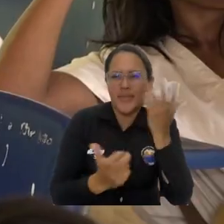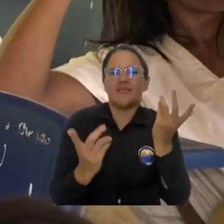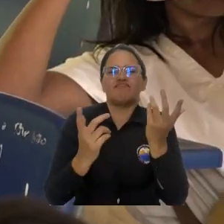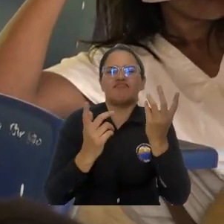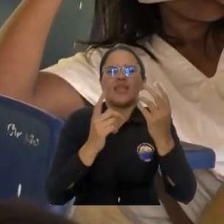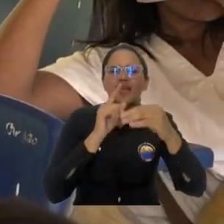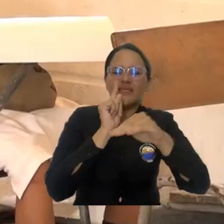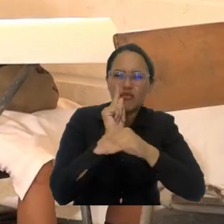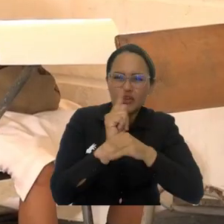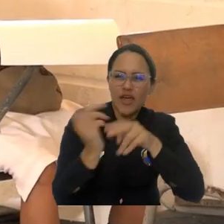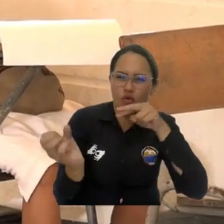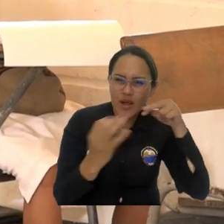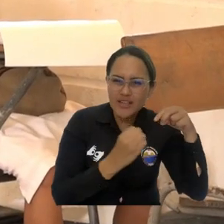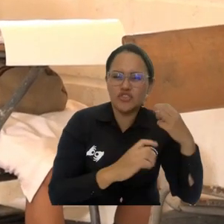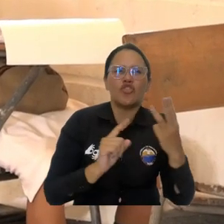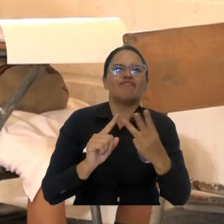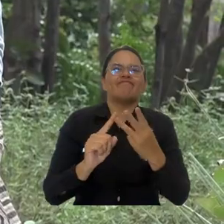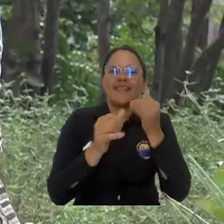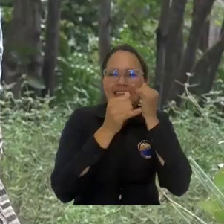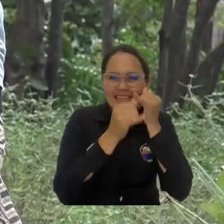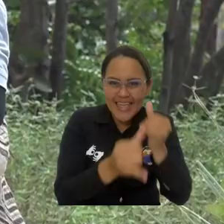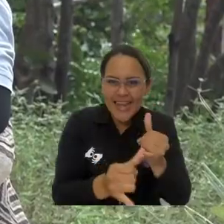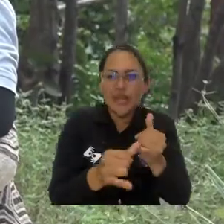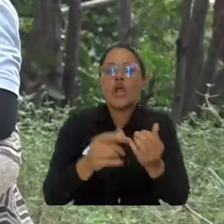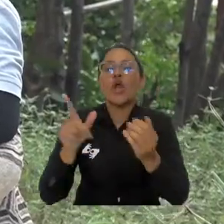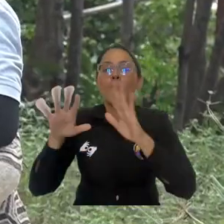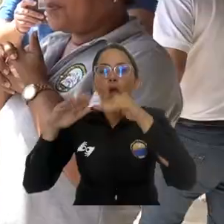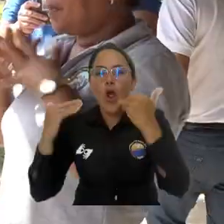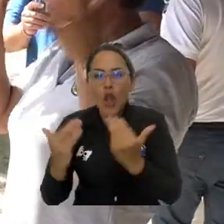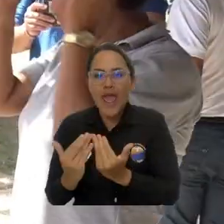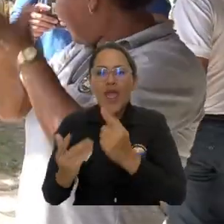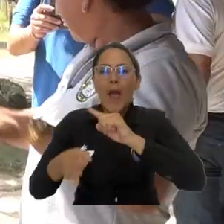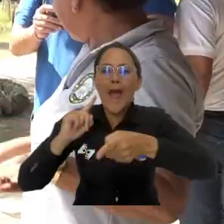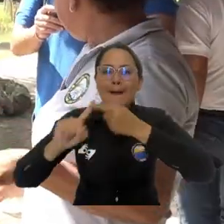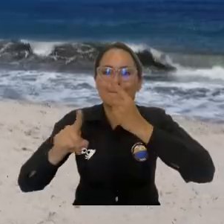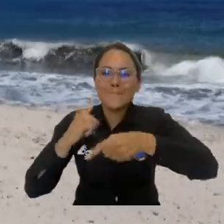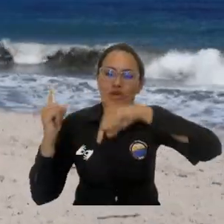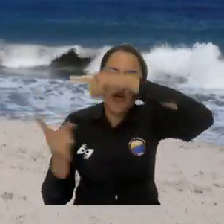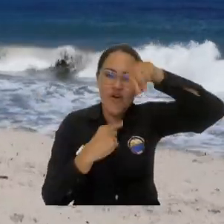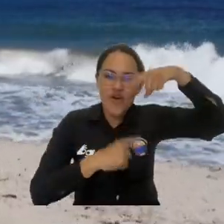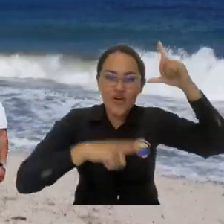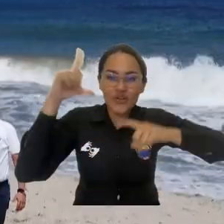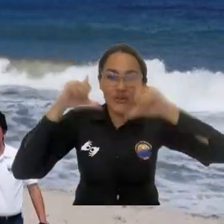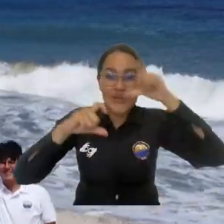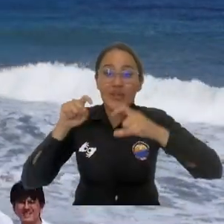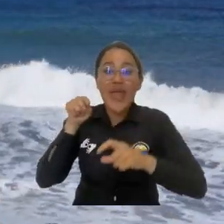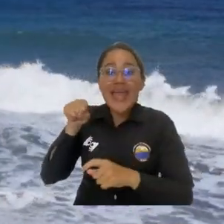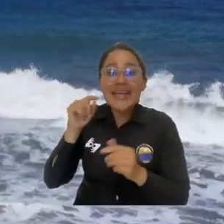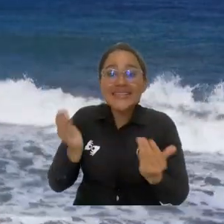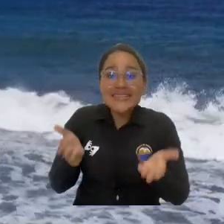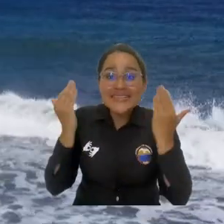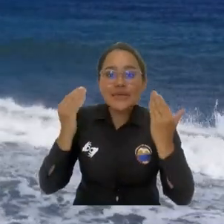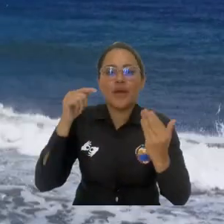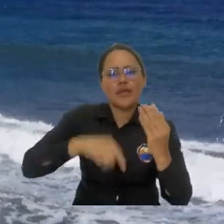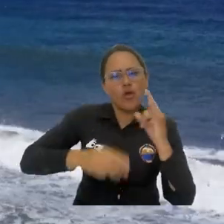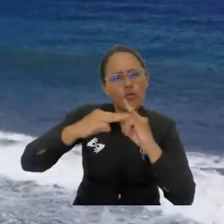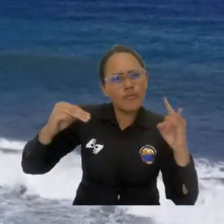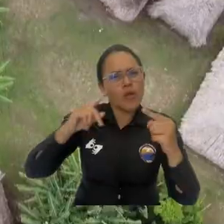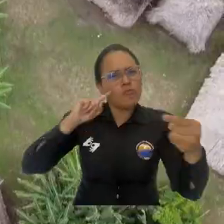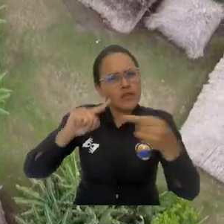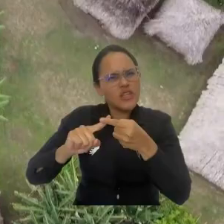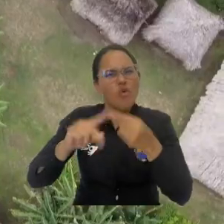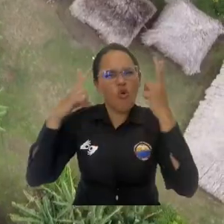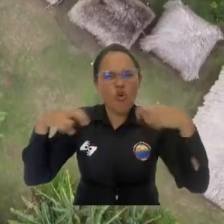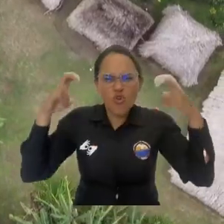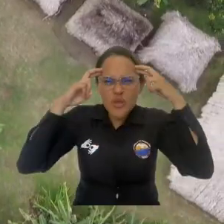económicas, educación, ingeniería y proyectos como el de colegios amigos del turismo, Uni Magdalena buscará cubrir diversos frentes